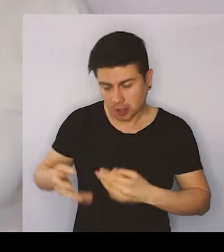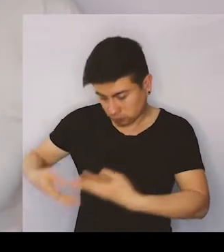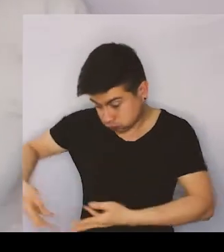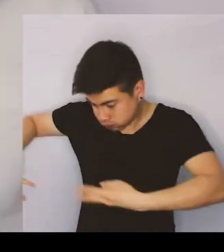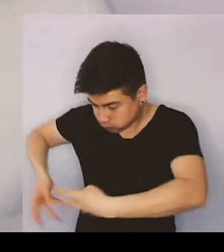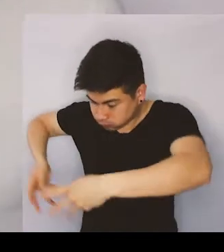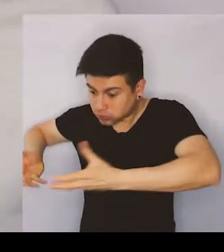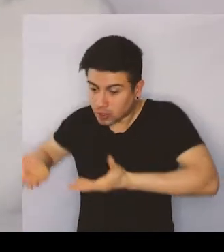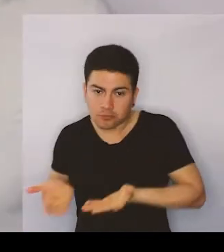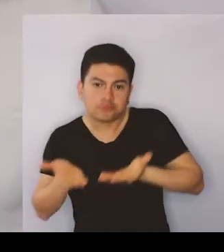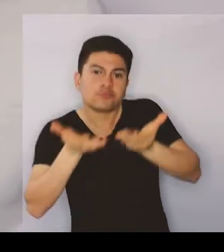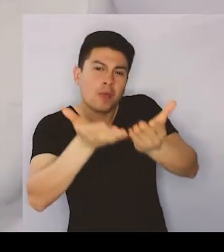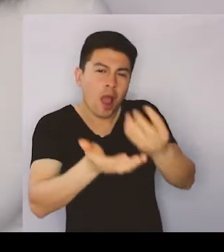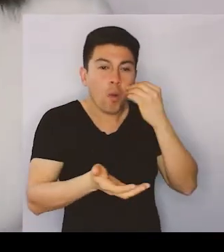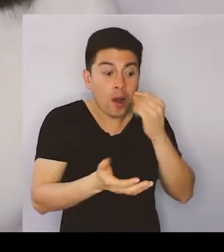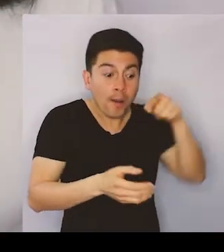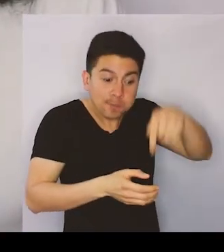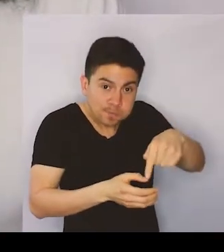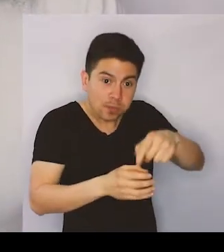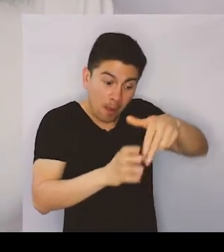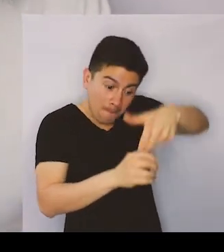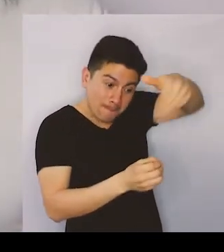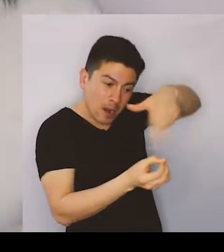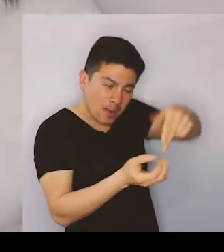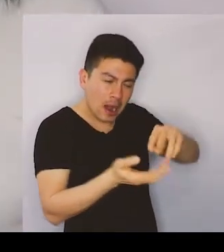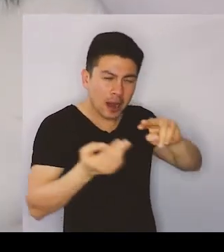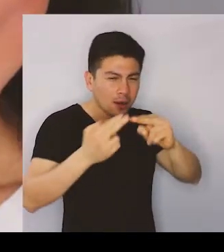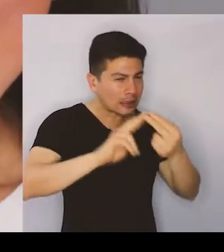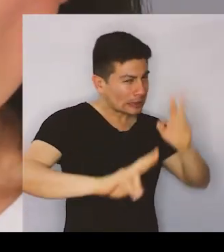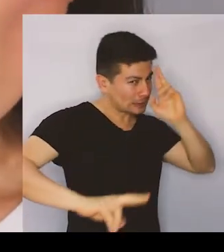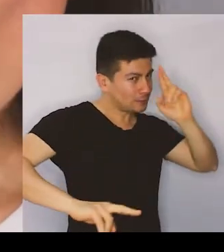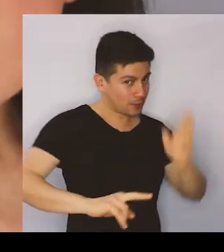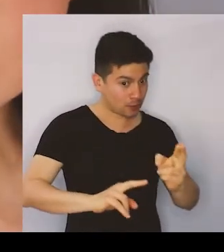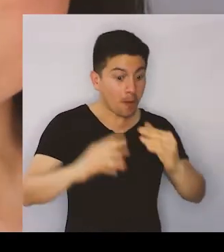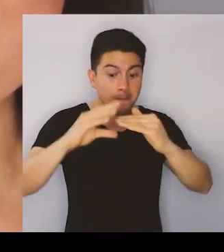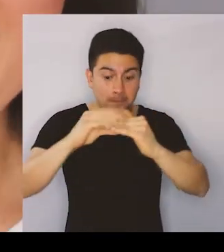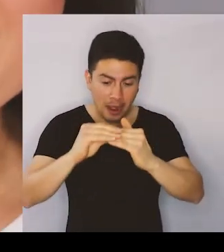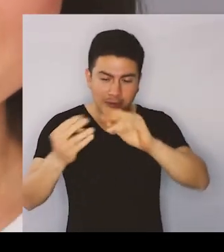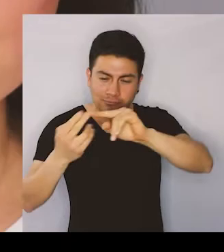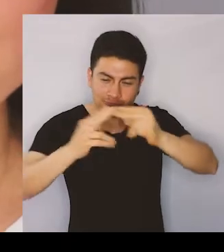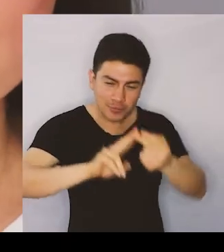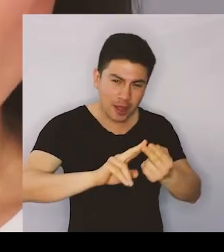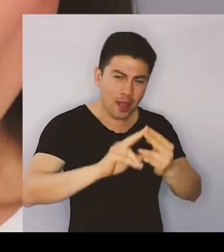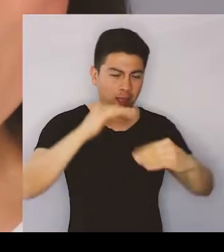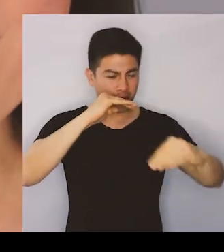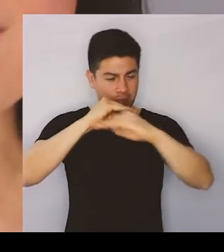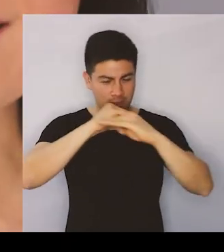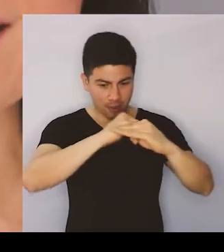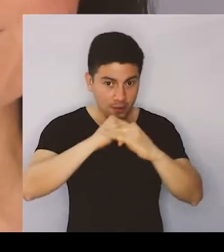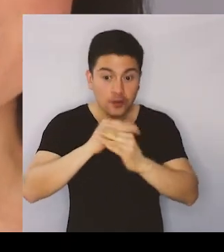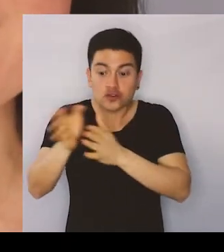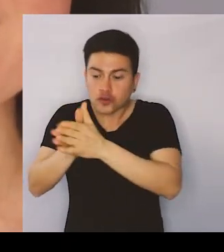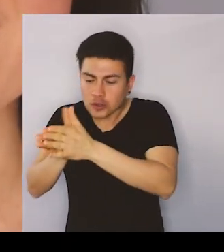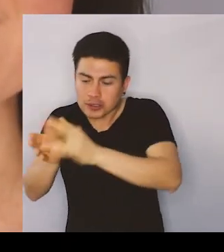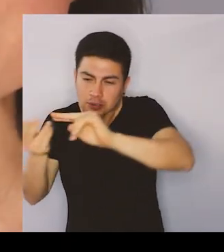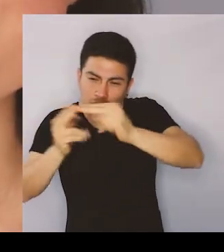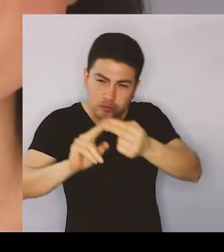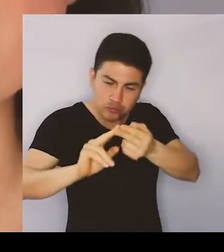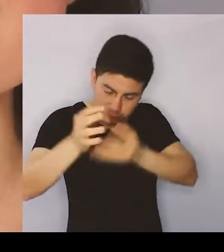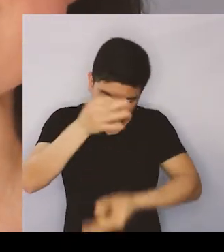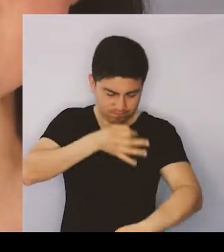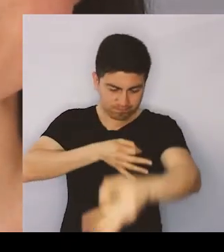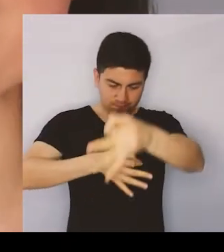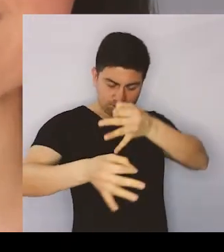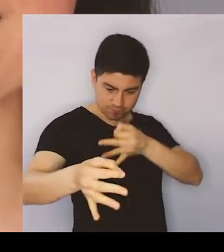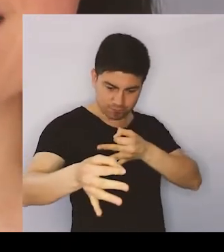Finalmente, Caperucita le da la canasta a su abuelita Con una mermelada de respeto, un panecillo de equidad, de